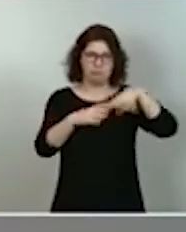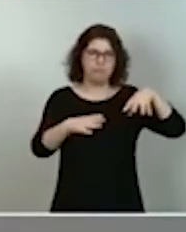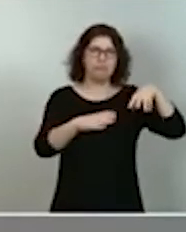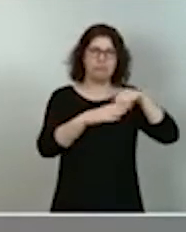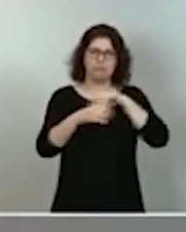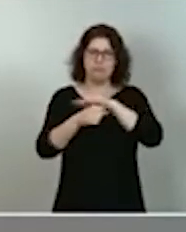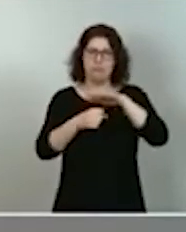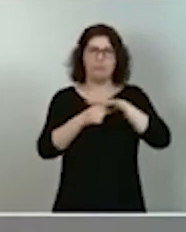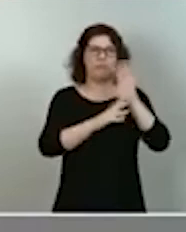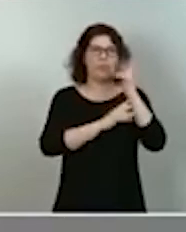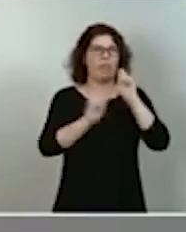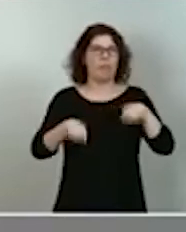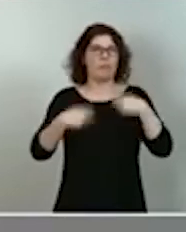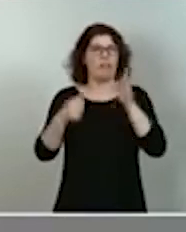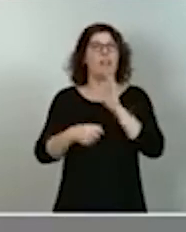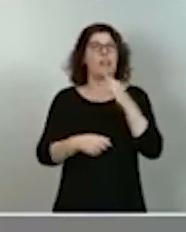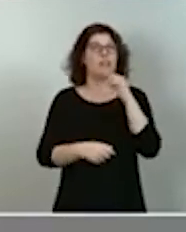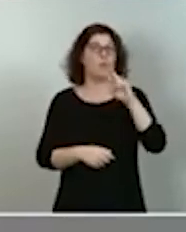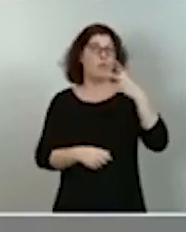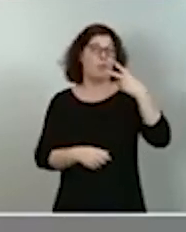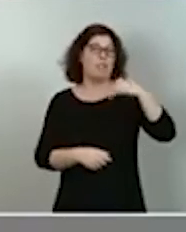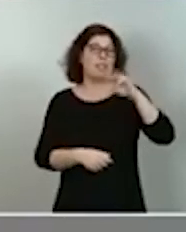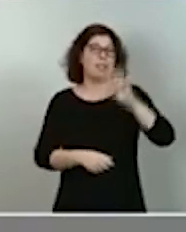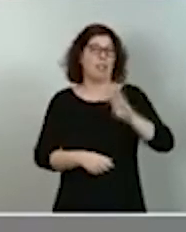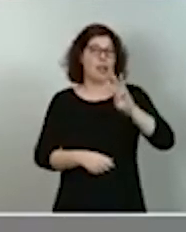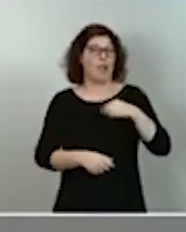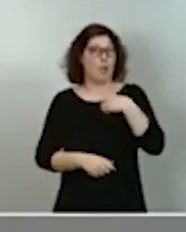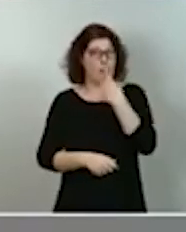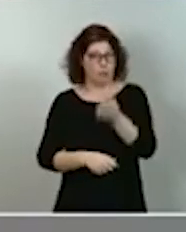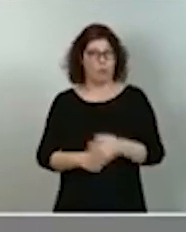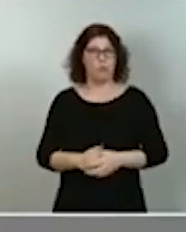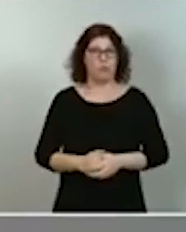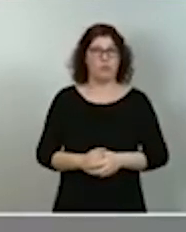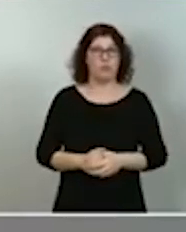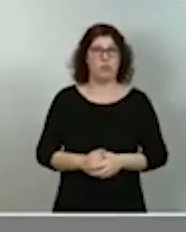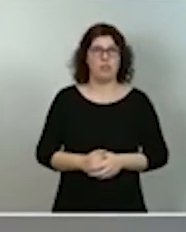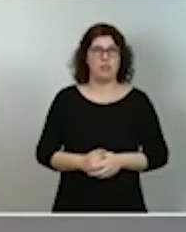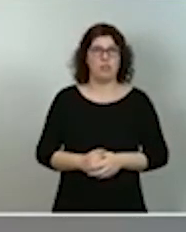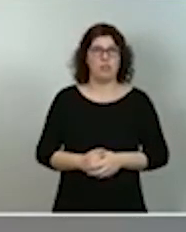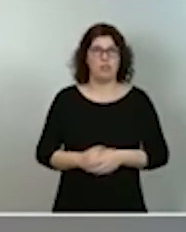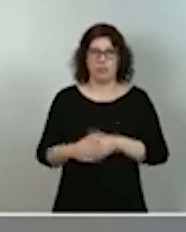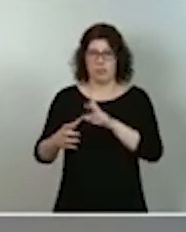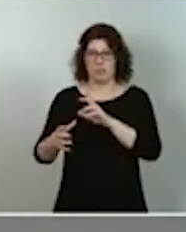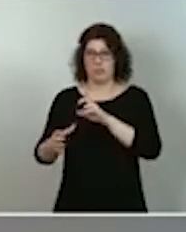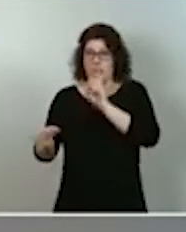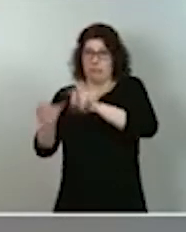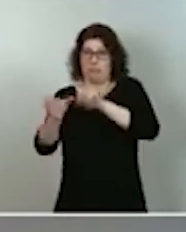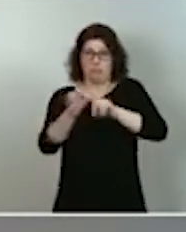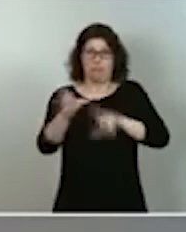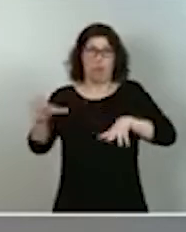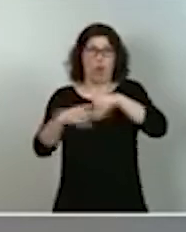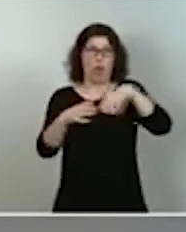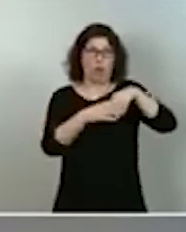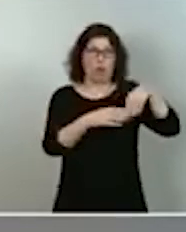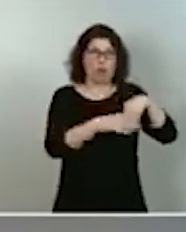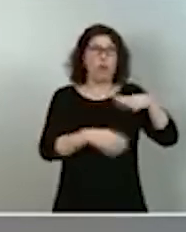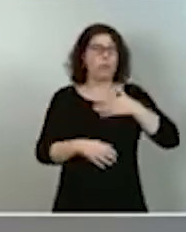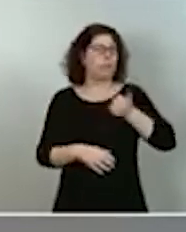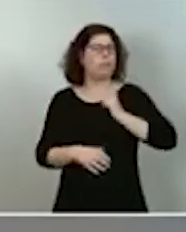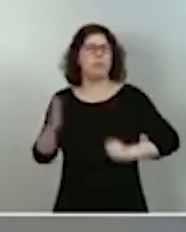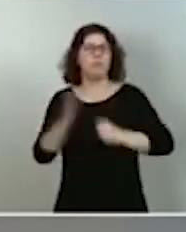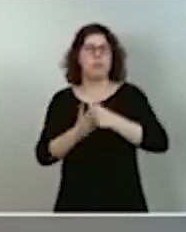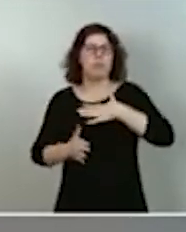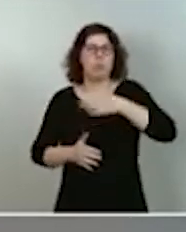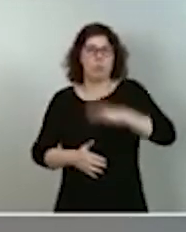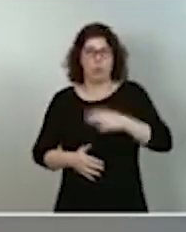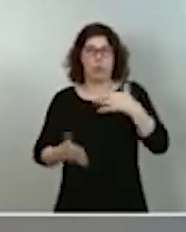vicepresidenta tercera, la contribución que pueda ayudarnos a completar el marco para garantizar el aprovechamiento del máximo potencial de este paquete de